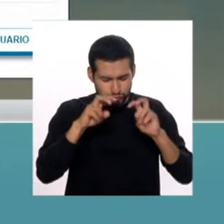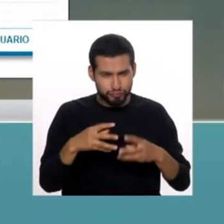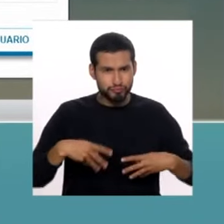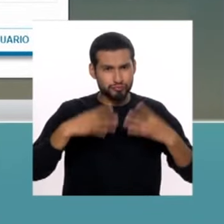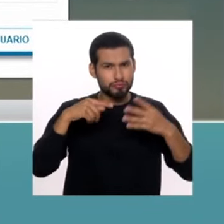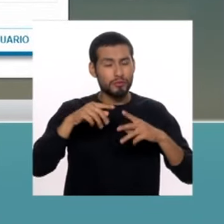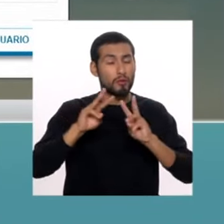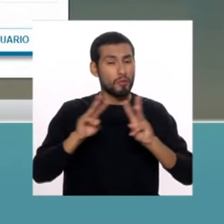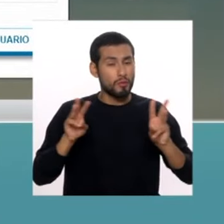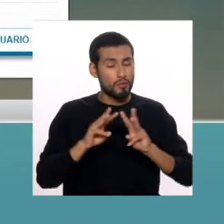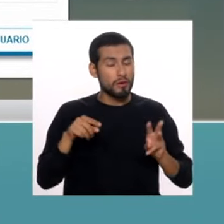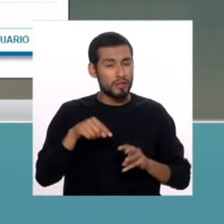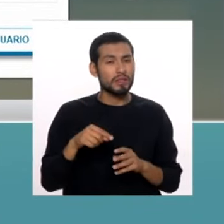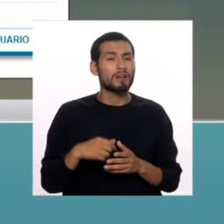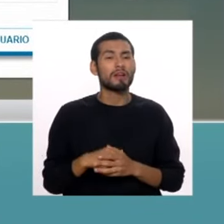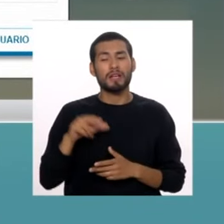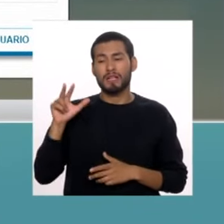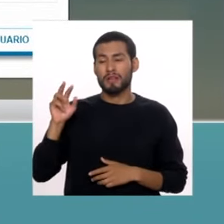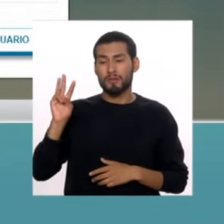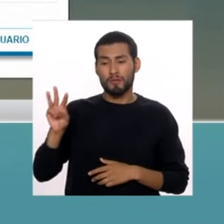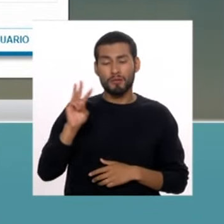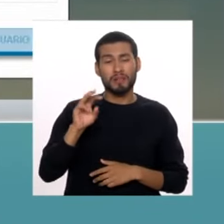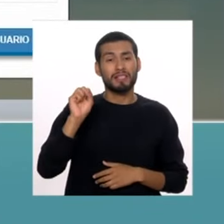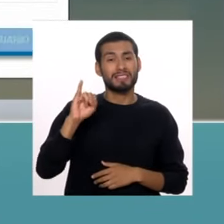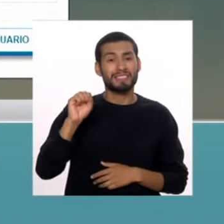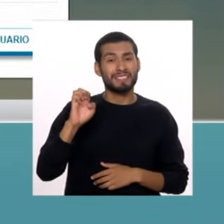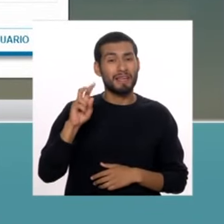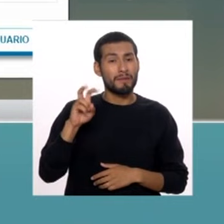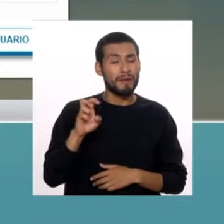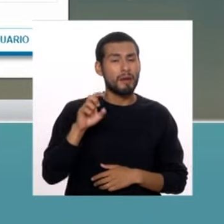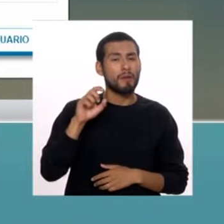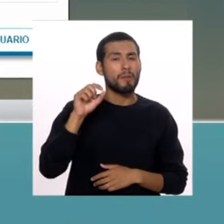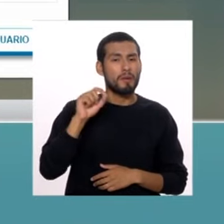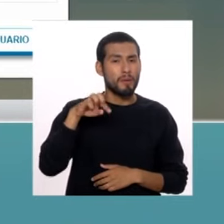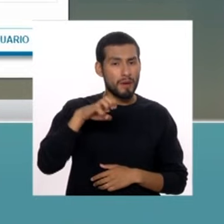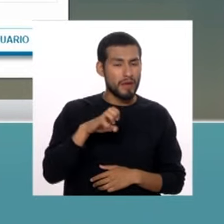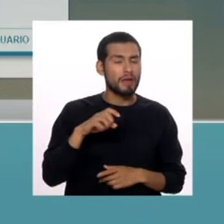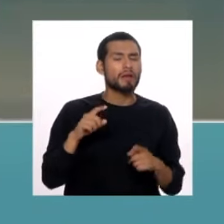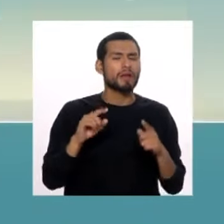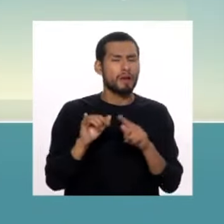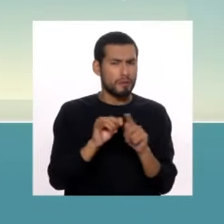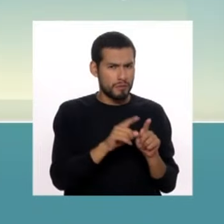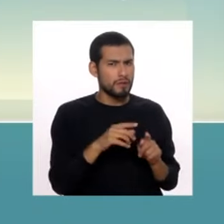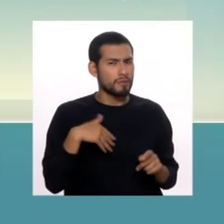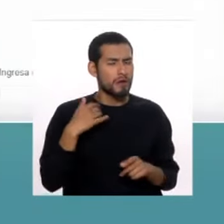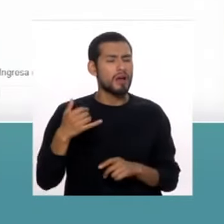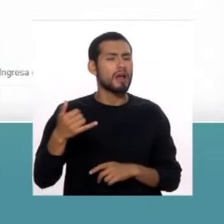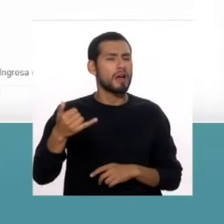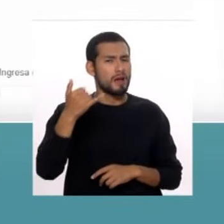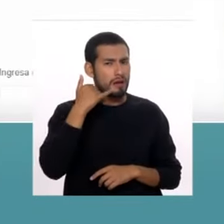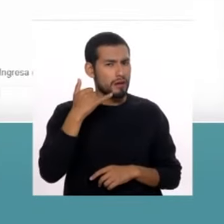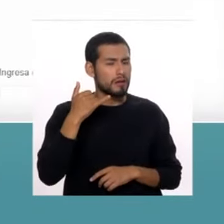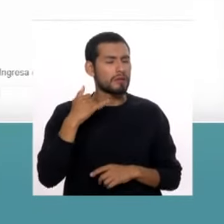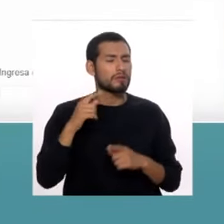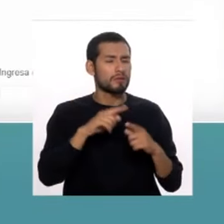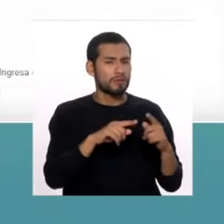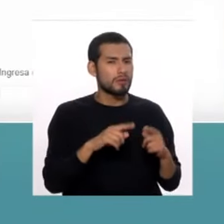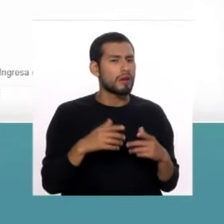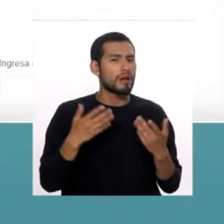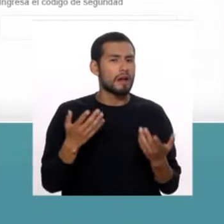través de la plataforma, el www.cicb.p, pero también a través de la línea gratuita, donde las